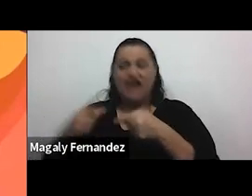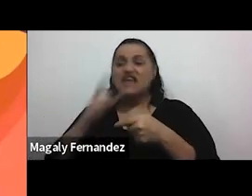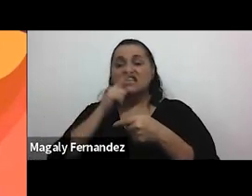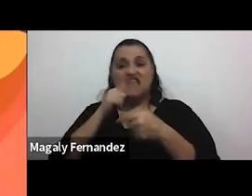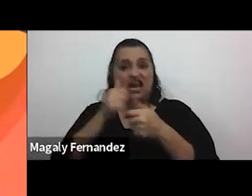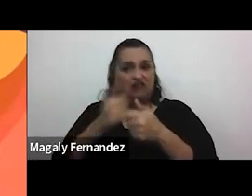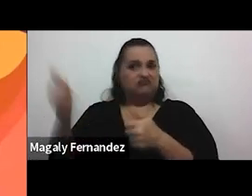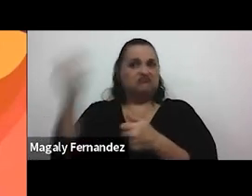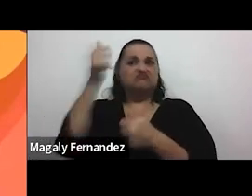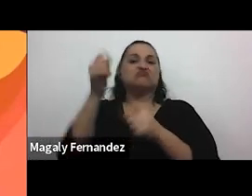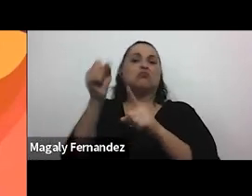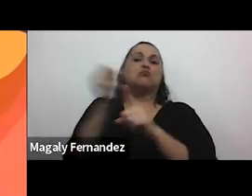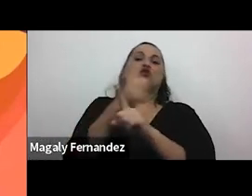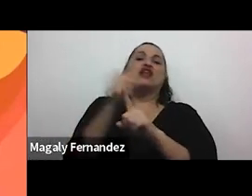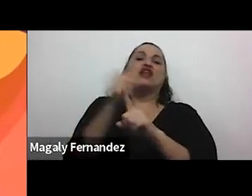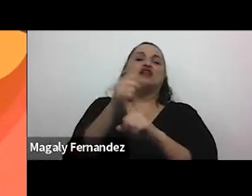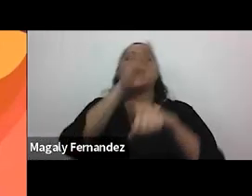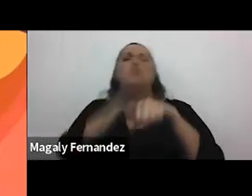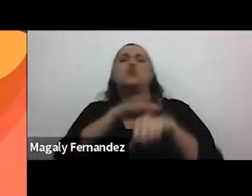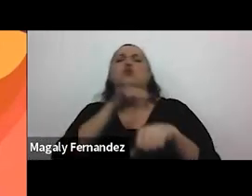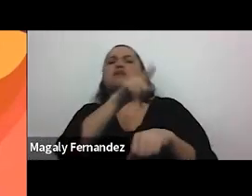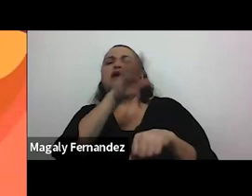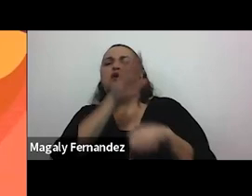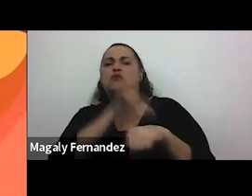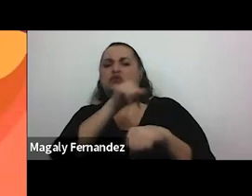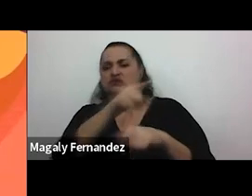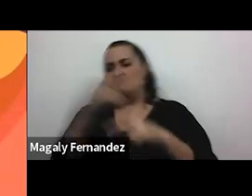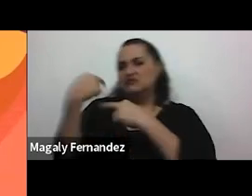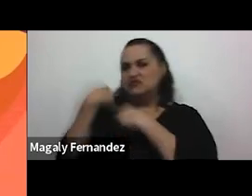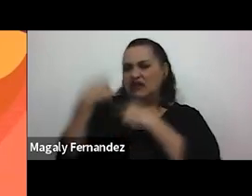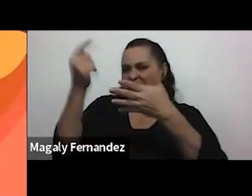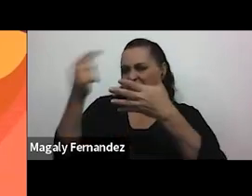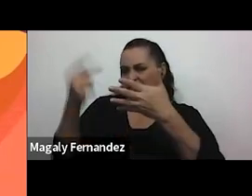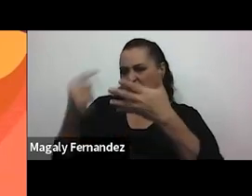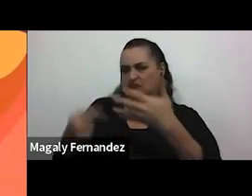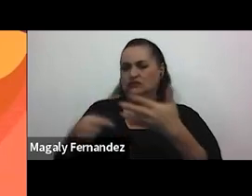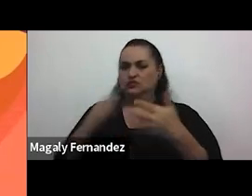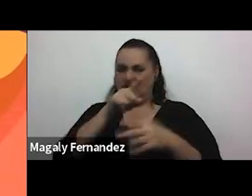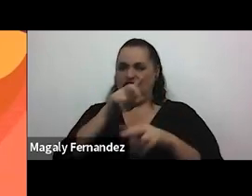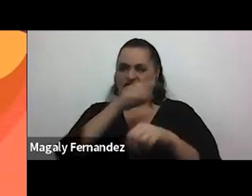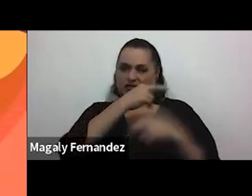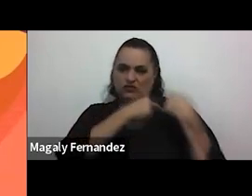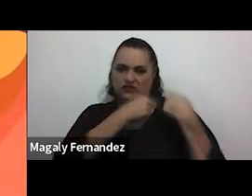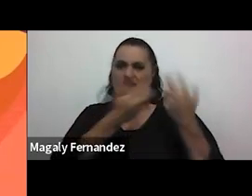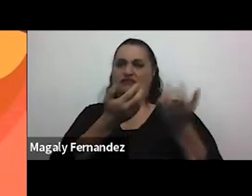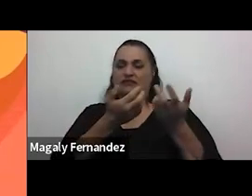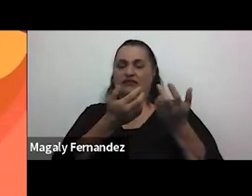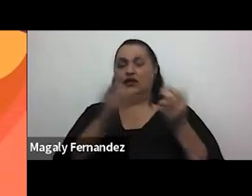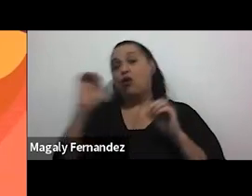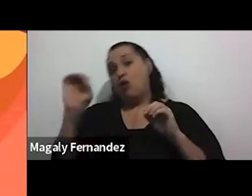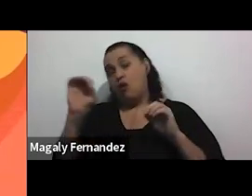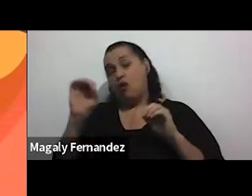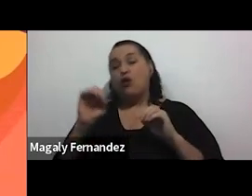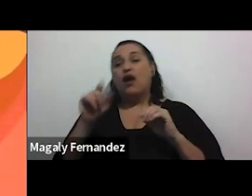violencia siempre va a culpabilizarla como responsable absoluta de esa discusión o se va a